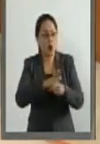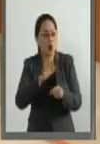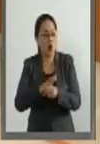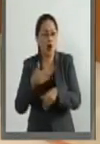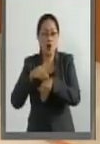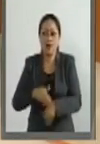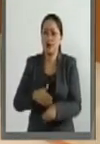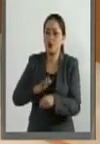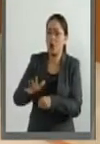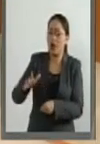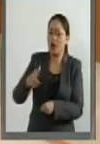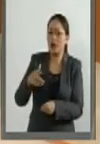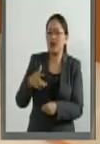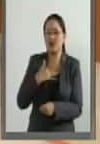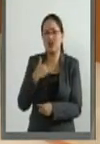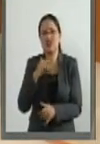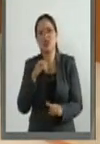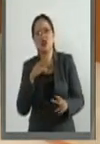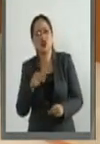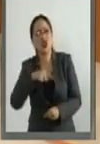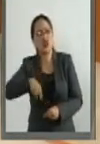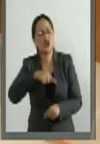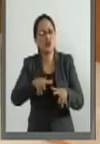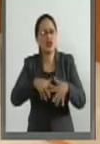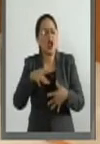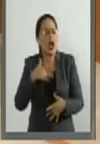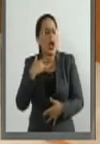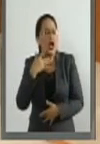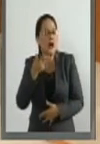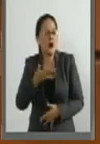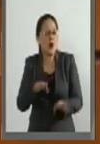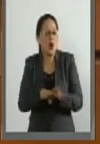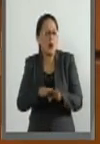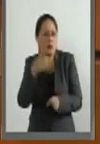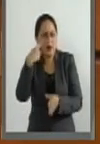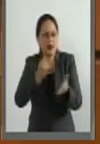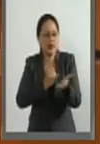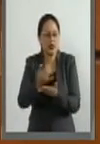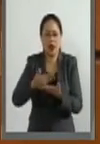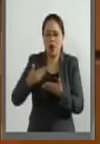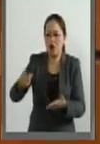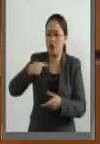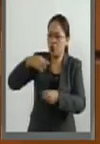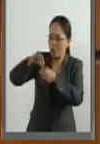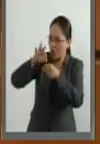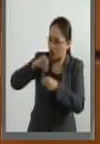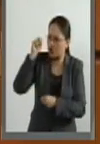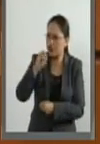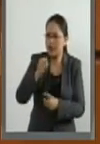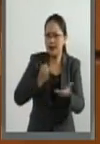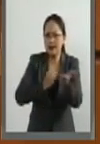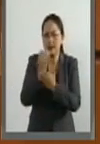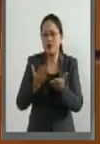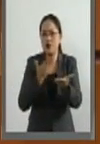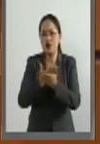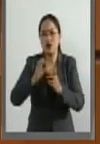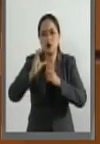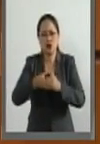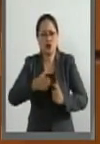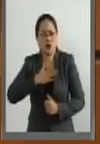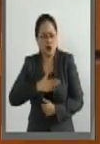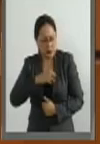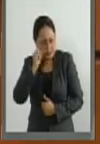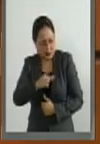del estado de ánimo de este Senado. Por eso, hoy votaré a favor del dictamen de elegibilidad